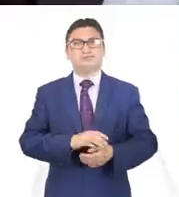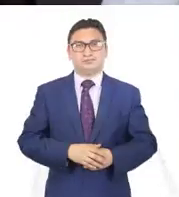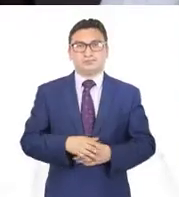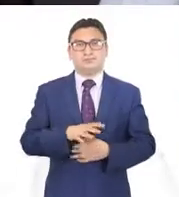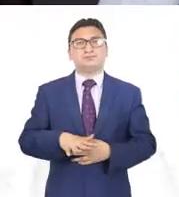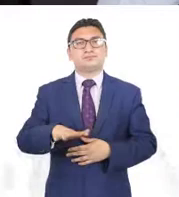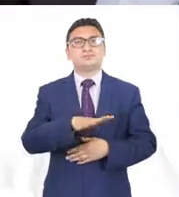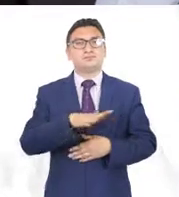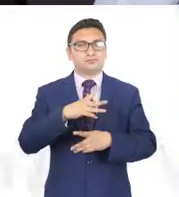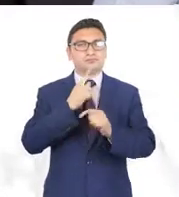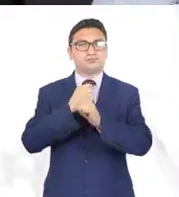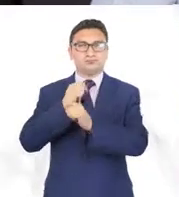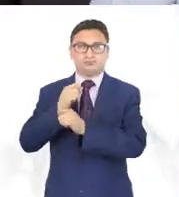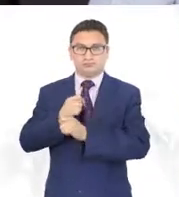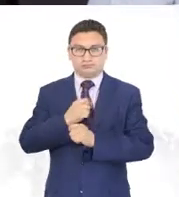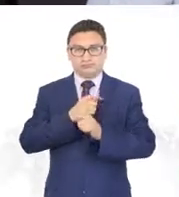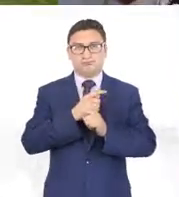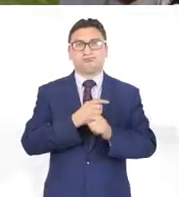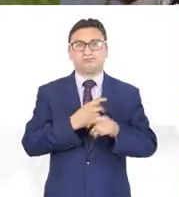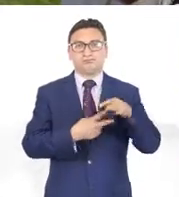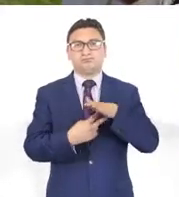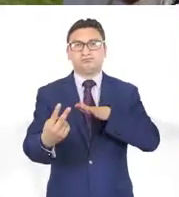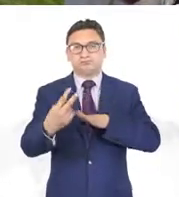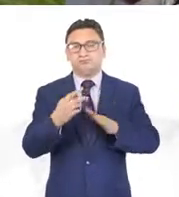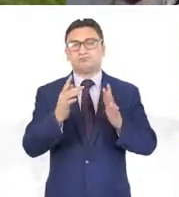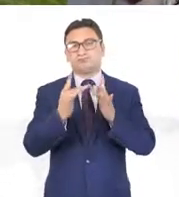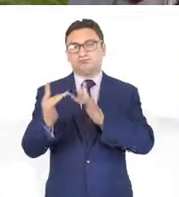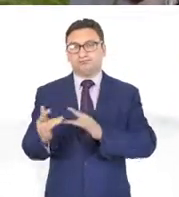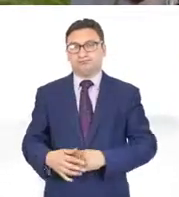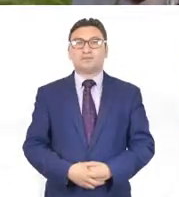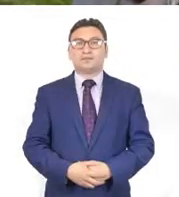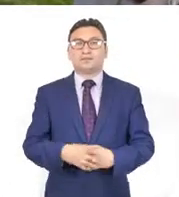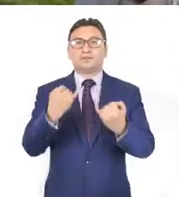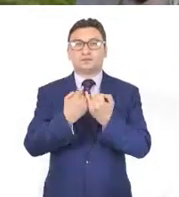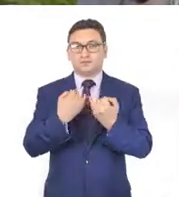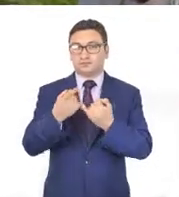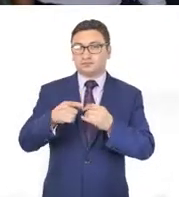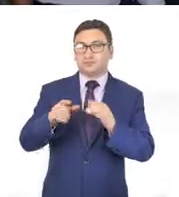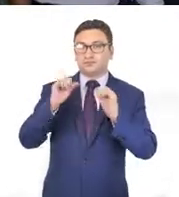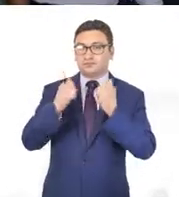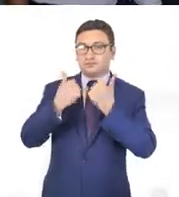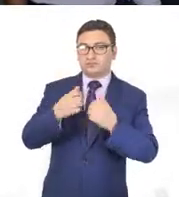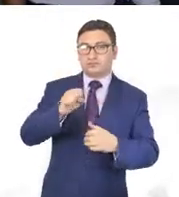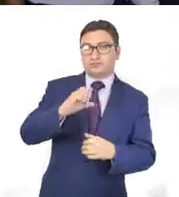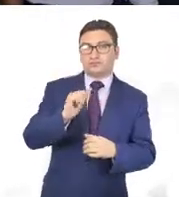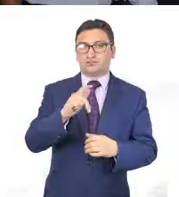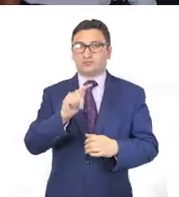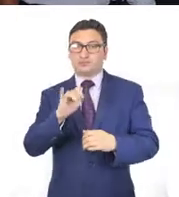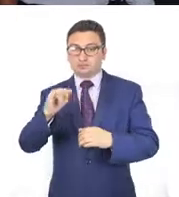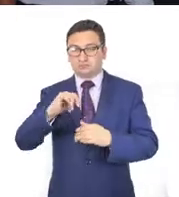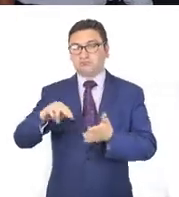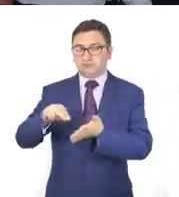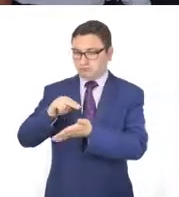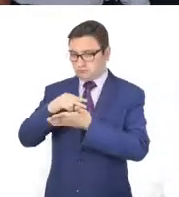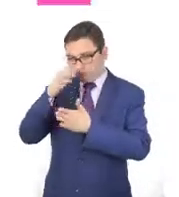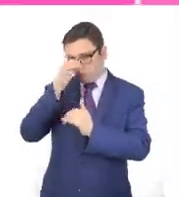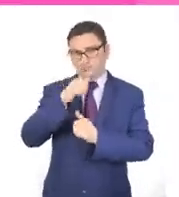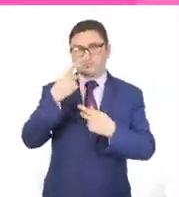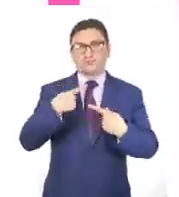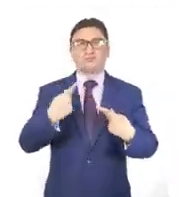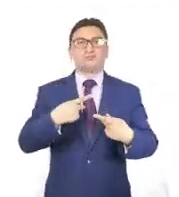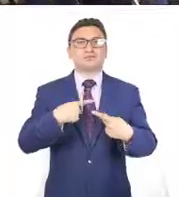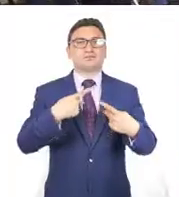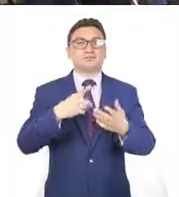Se firmó el convenio con la Asociación de Scouts de México para la sensibilización de las personas con respecto a las personas con discapacidad.